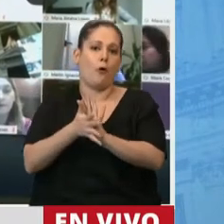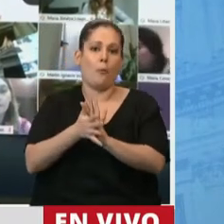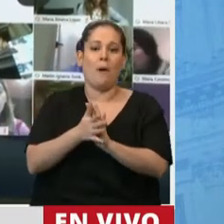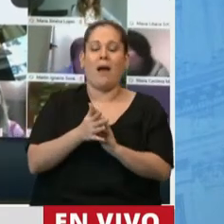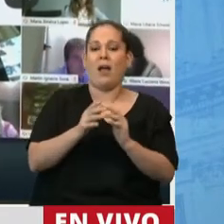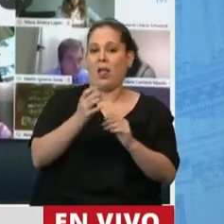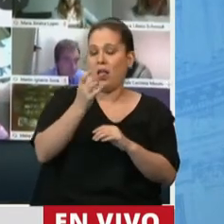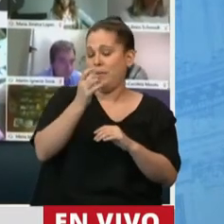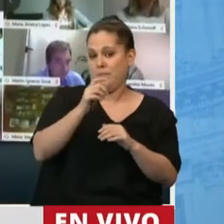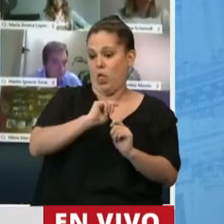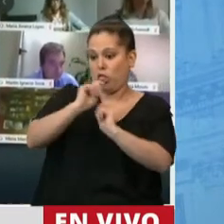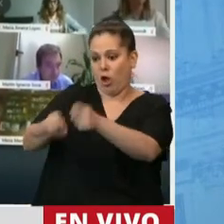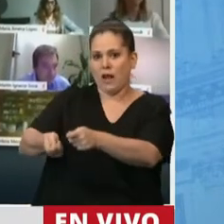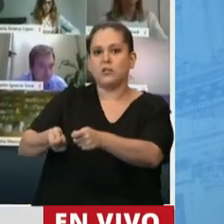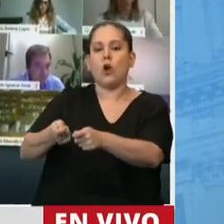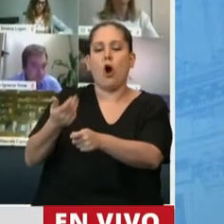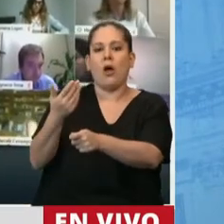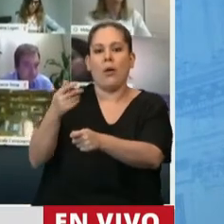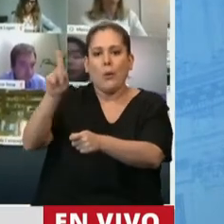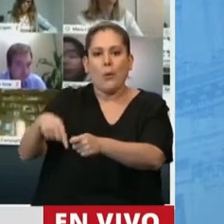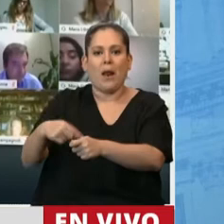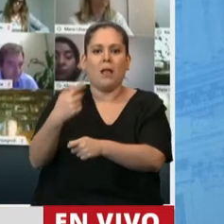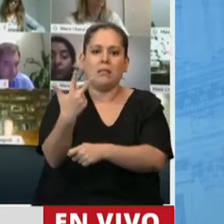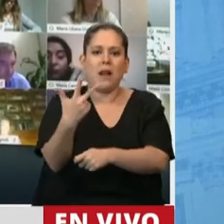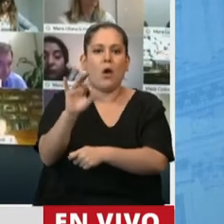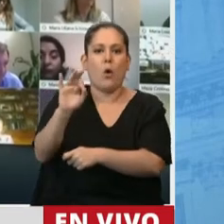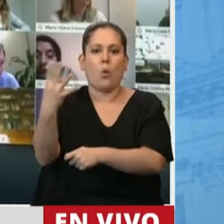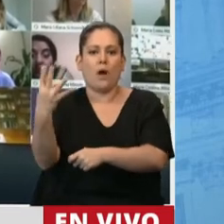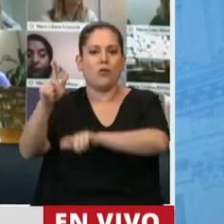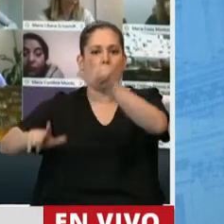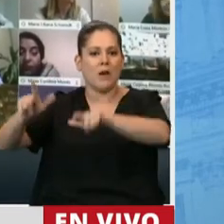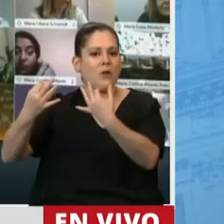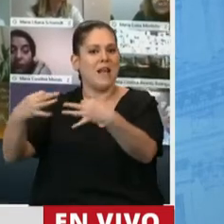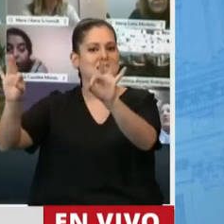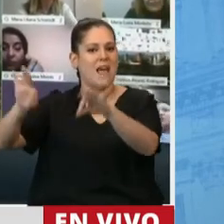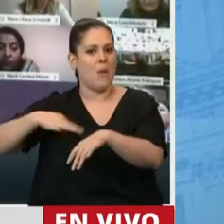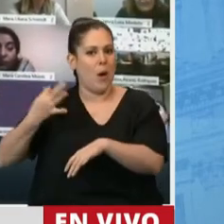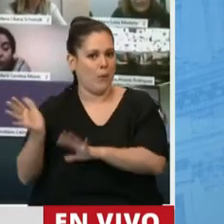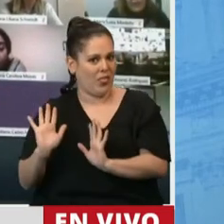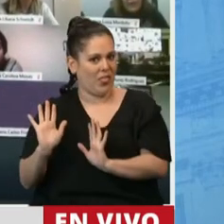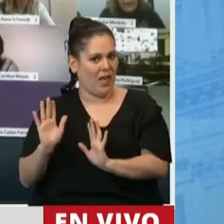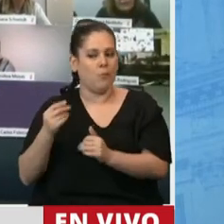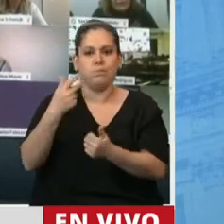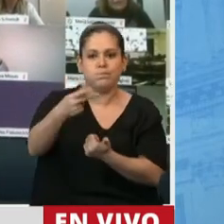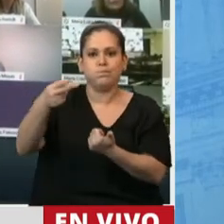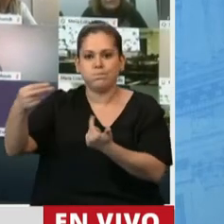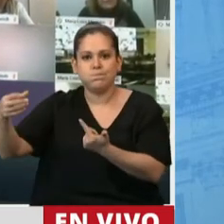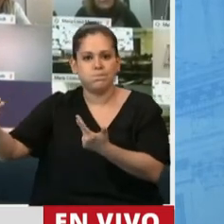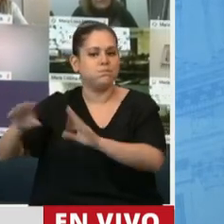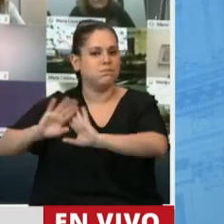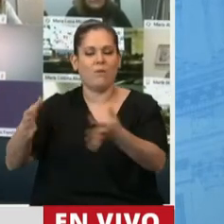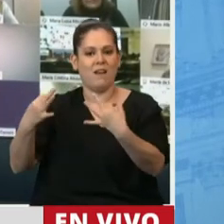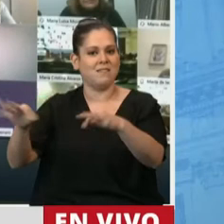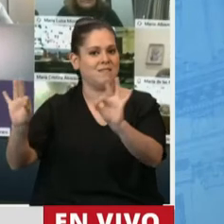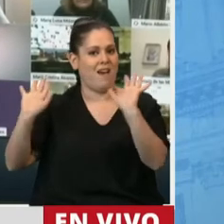cuatro personas dependiendo el estado de salud de esa persona, porque algunos lamentablemente necesitan más de una dosis. También sabemos que el